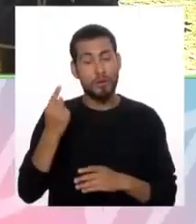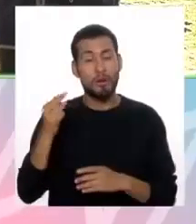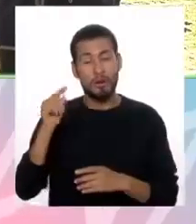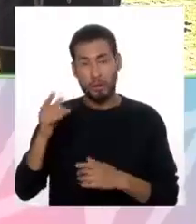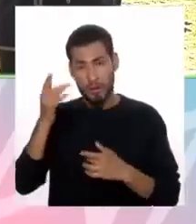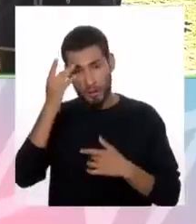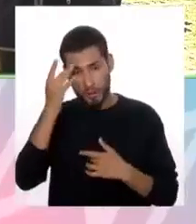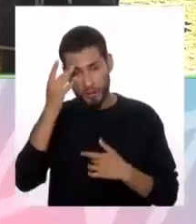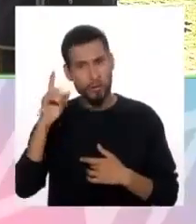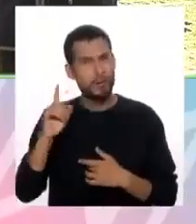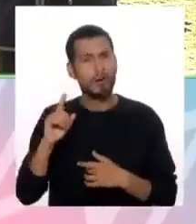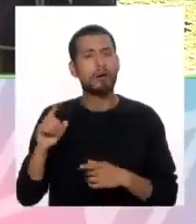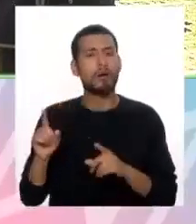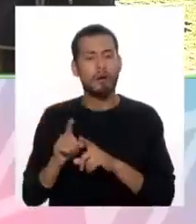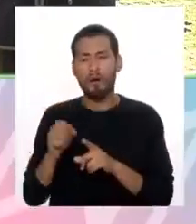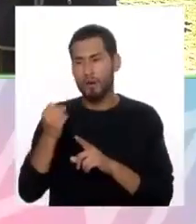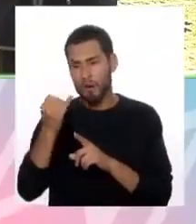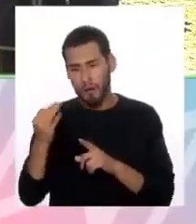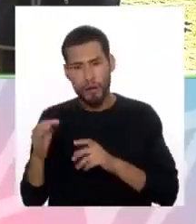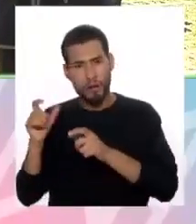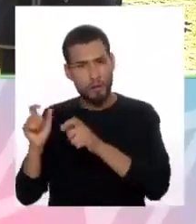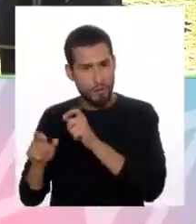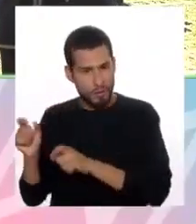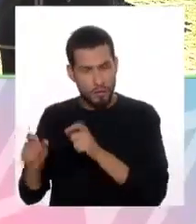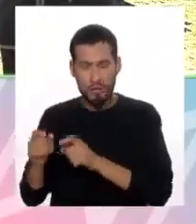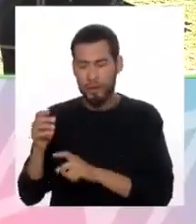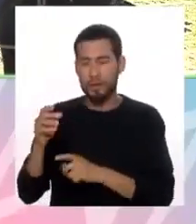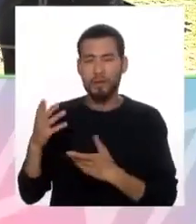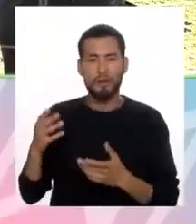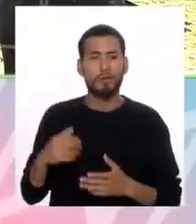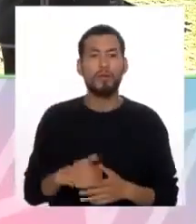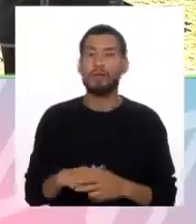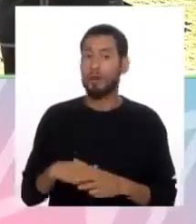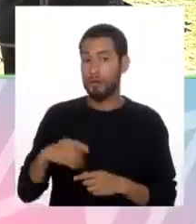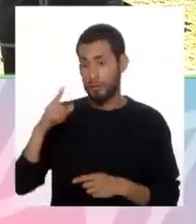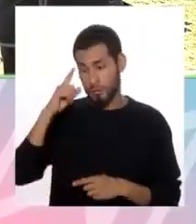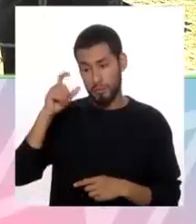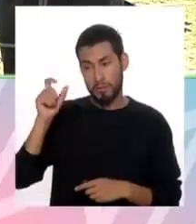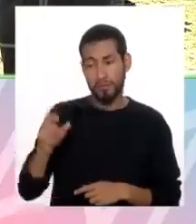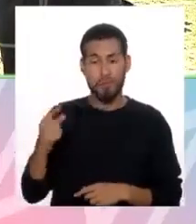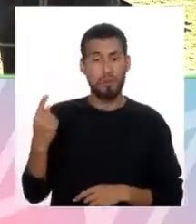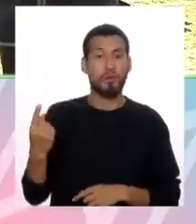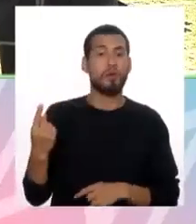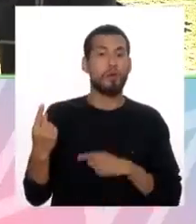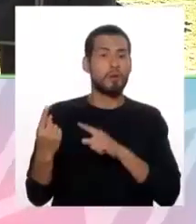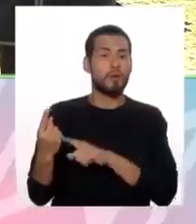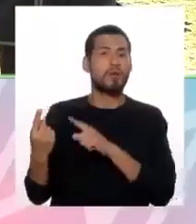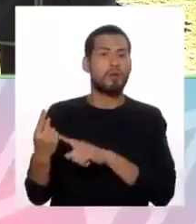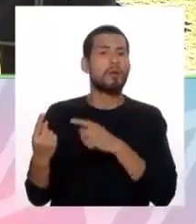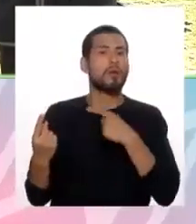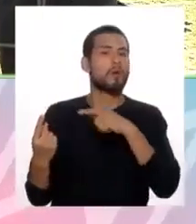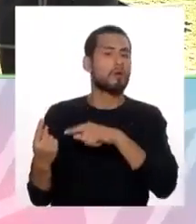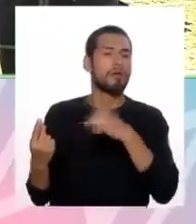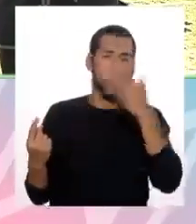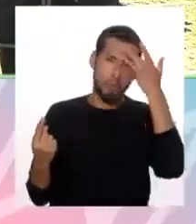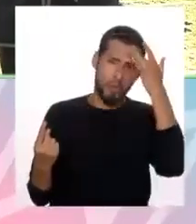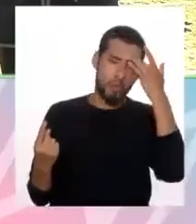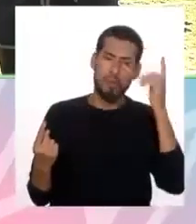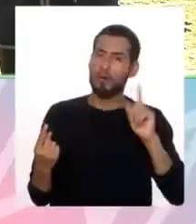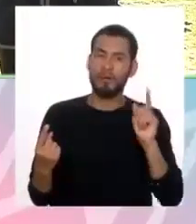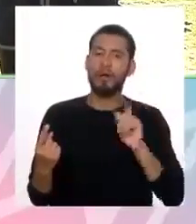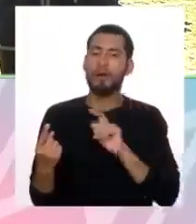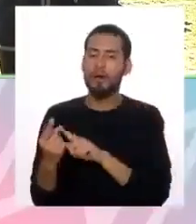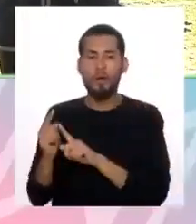la enfermedad, sino sea al individuo, a la persona, ¿no? Entonces, no solamente hay que ver a la persona como que tiene un diagnóstico, sino que hay